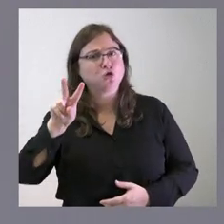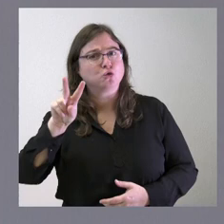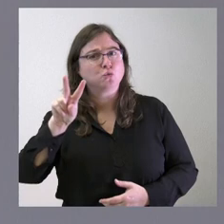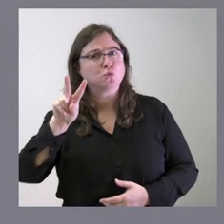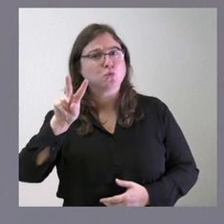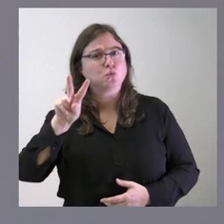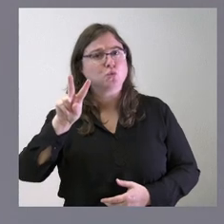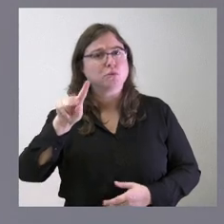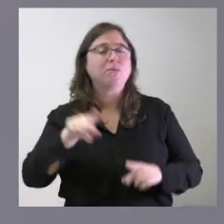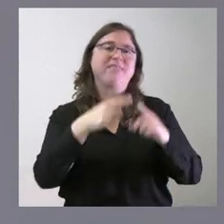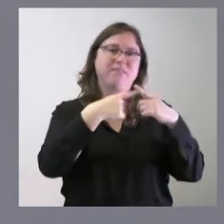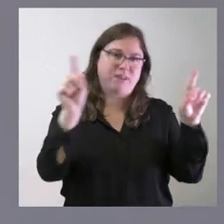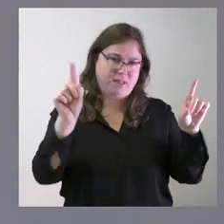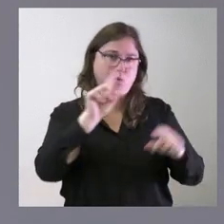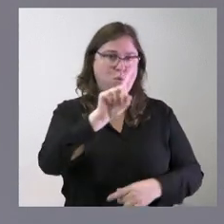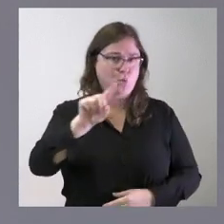son servicios distintos